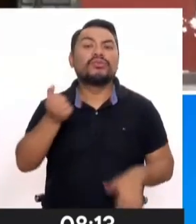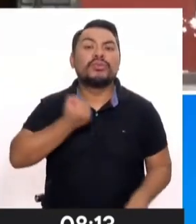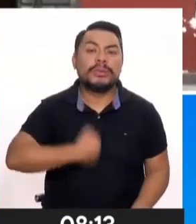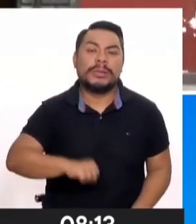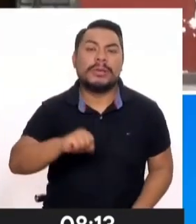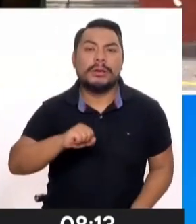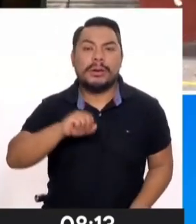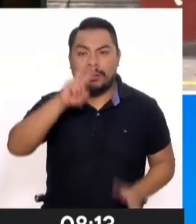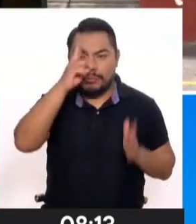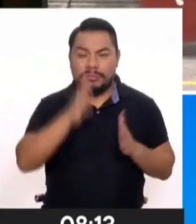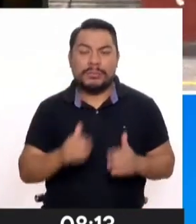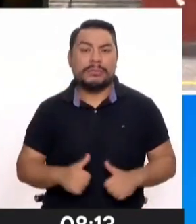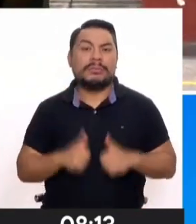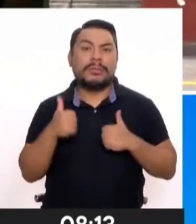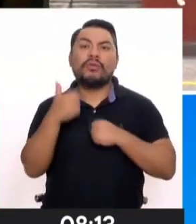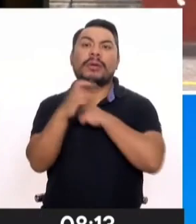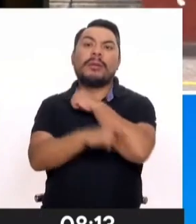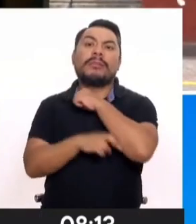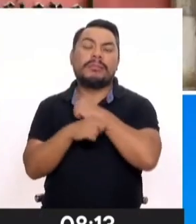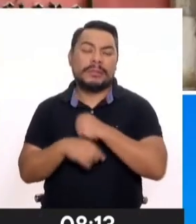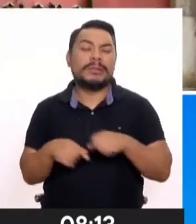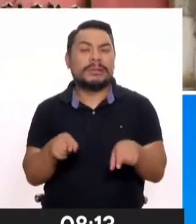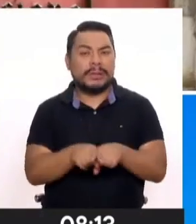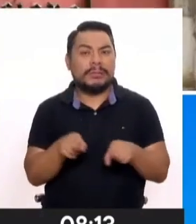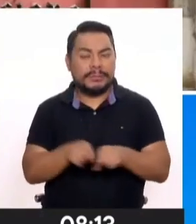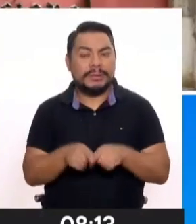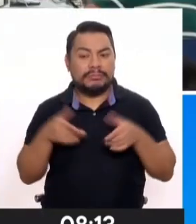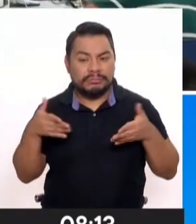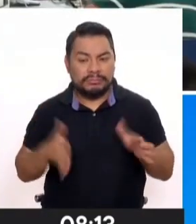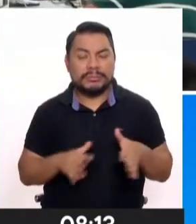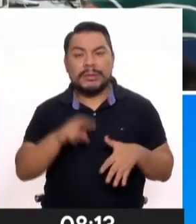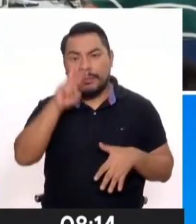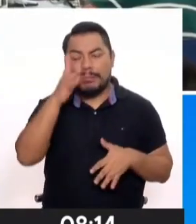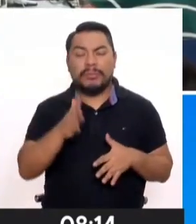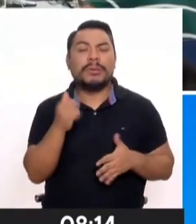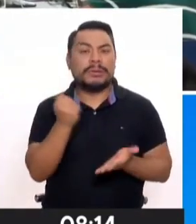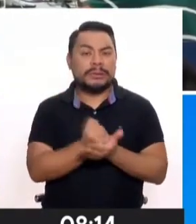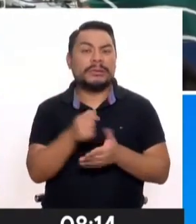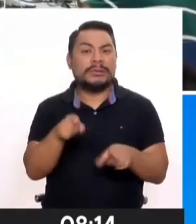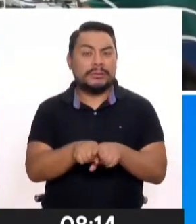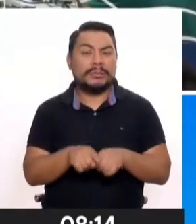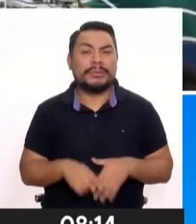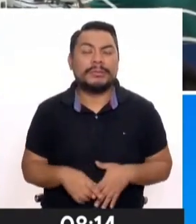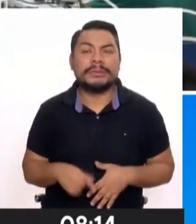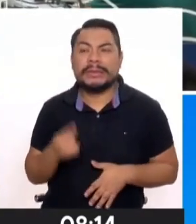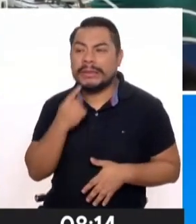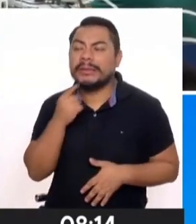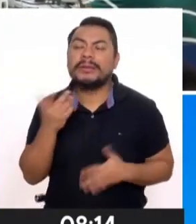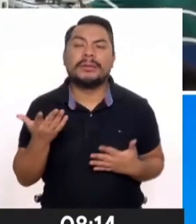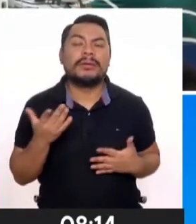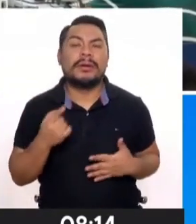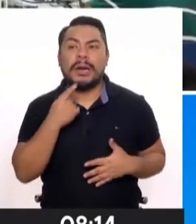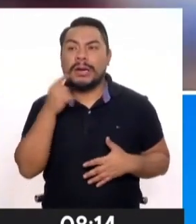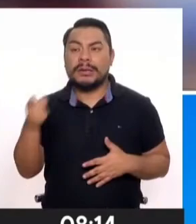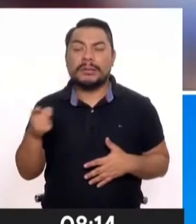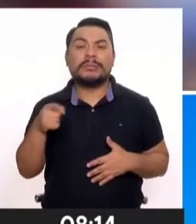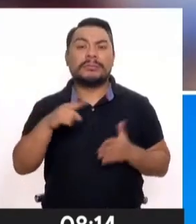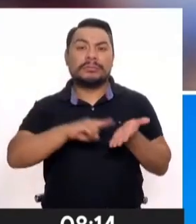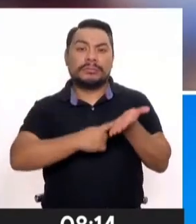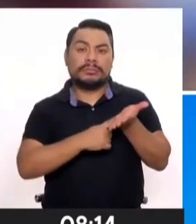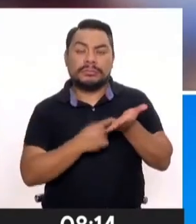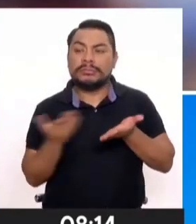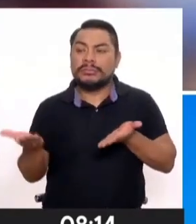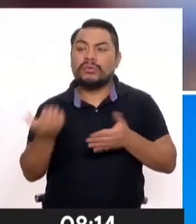hijos de peruanos nacidos en el extranjero. Entonces, la sentencia lo que ha hecho es, por un lado, ordenar al RENIEC que